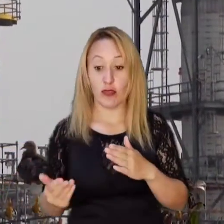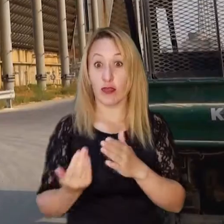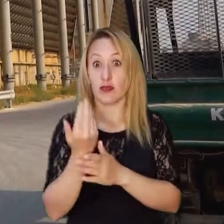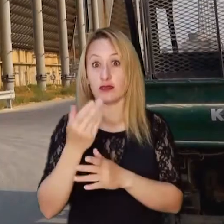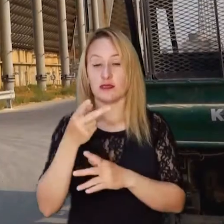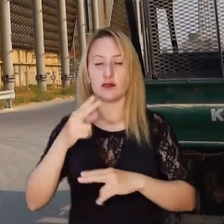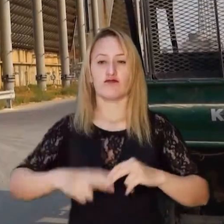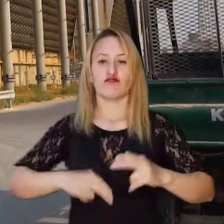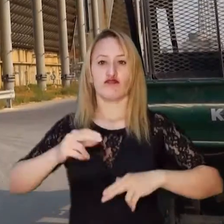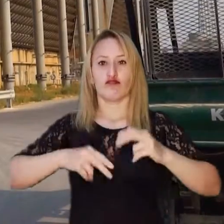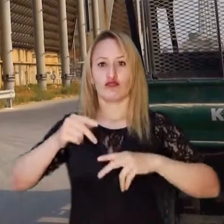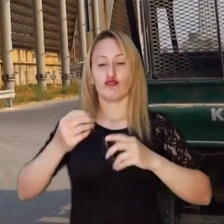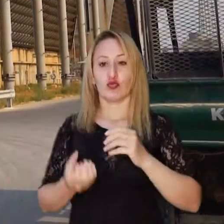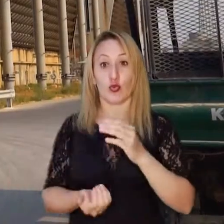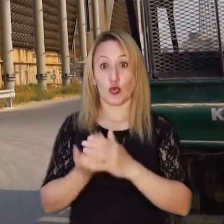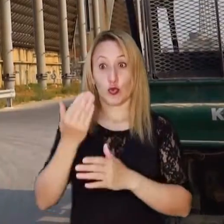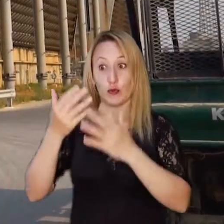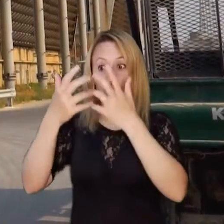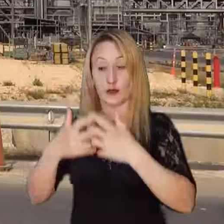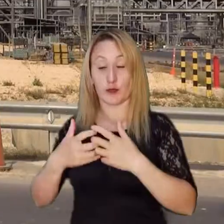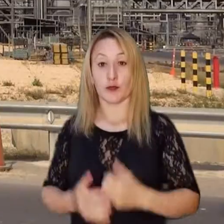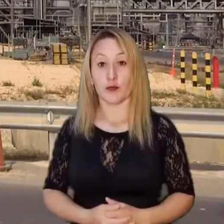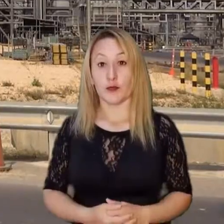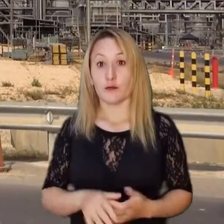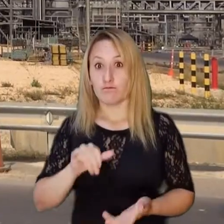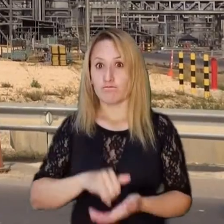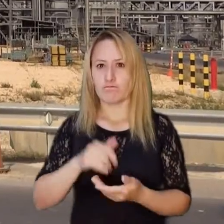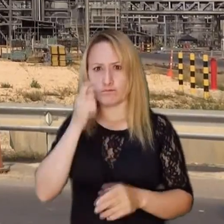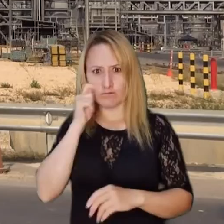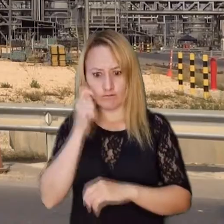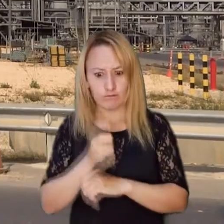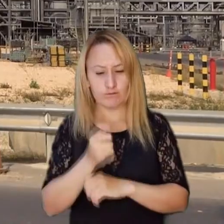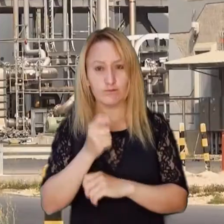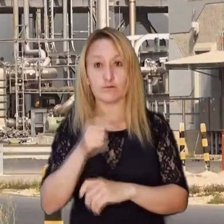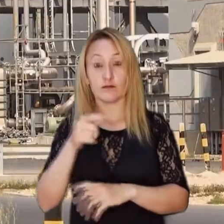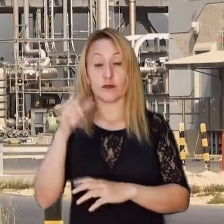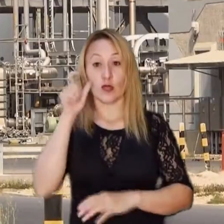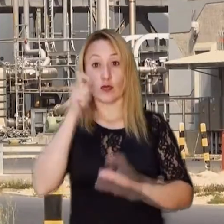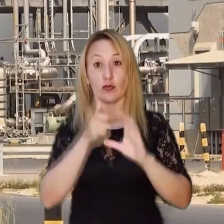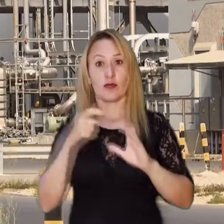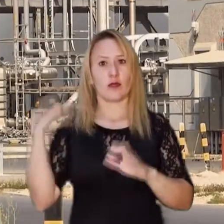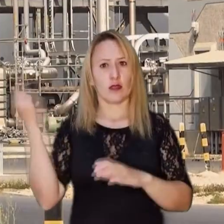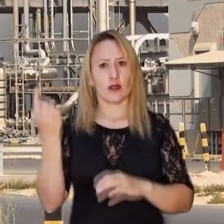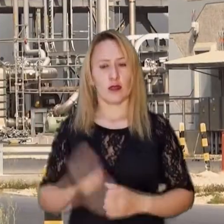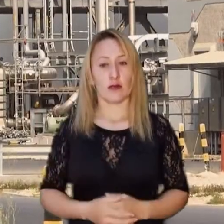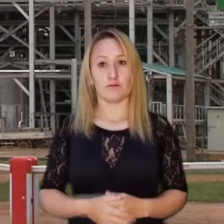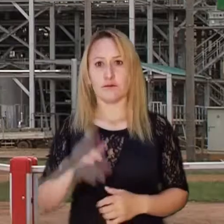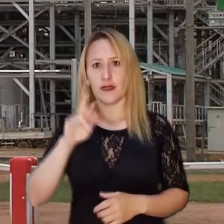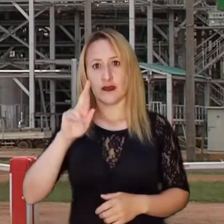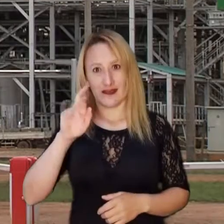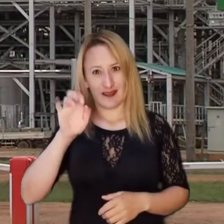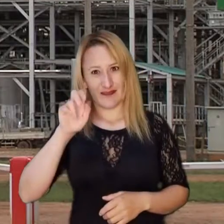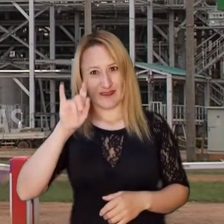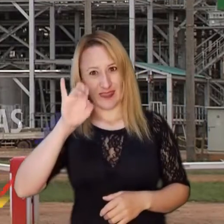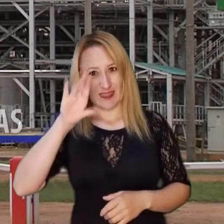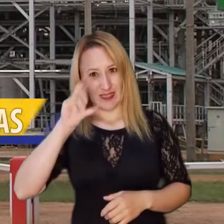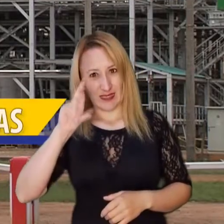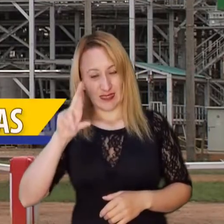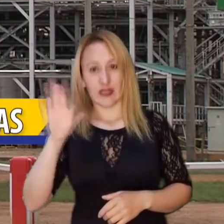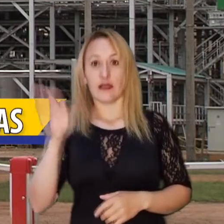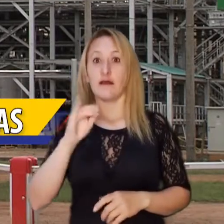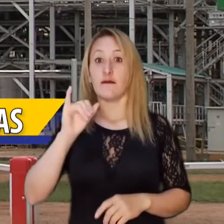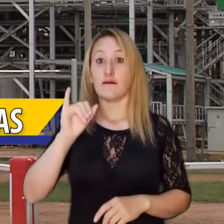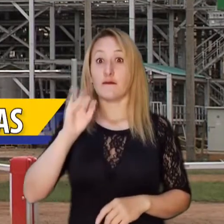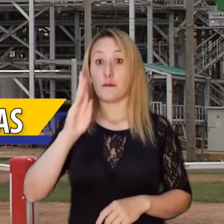construcción de nuevas plantas. Sin embargo, la inversión de los recursos ha estado bajo la lupa de la Contraloría General y hoy en día, tanto Reficar como